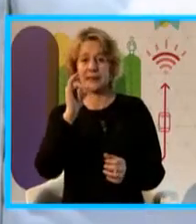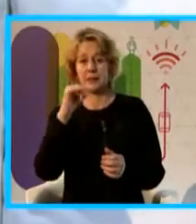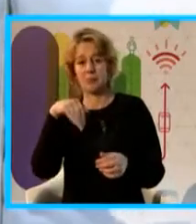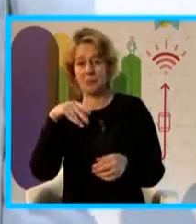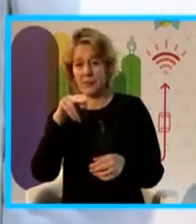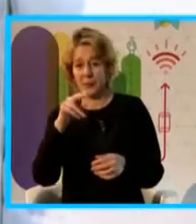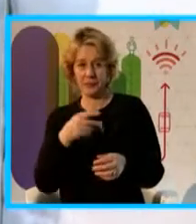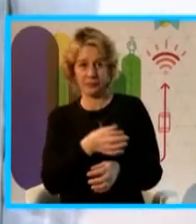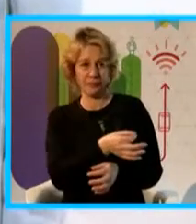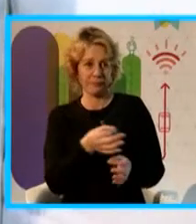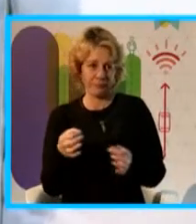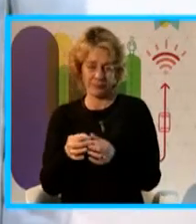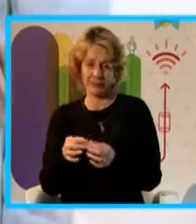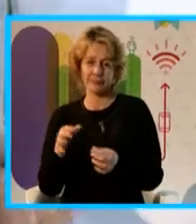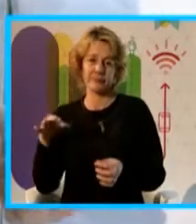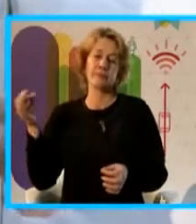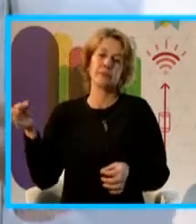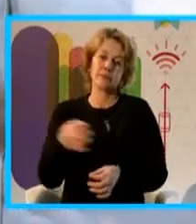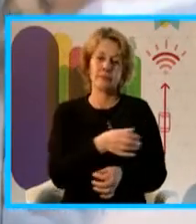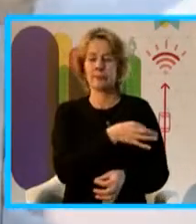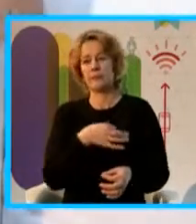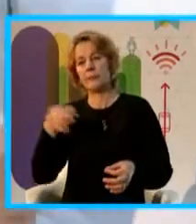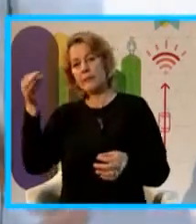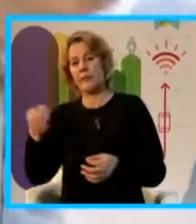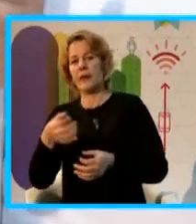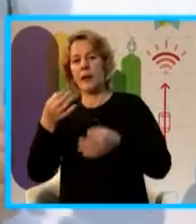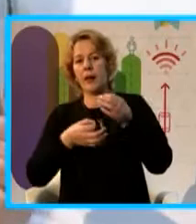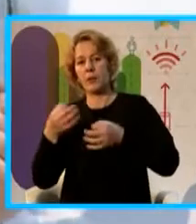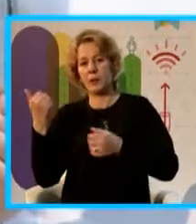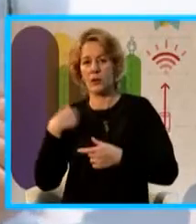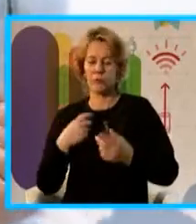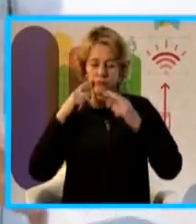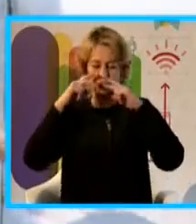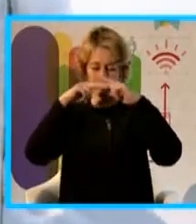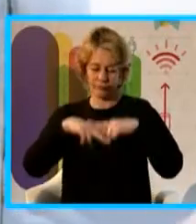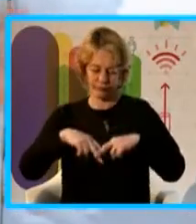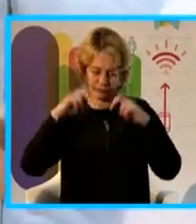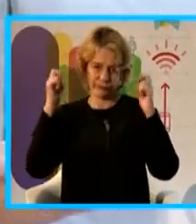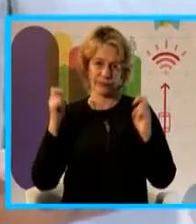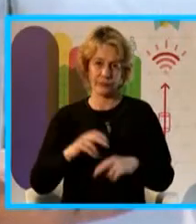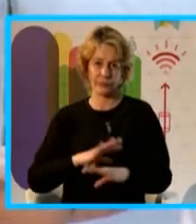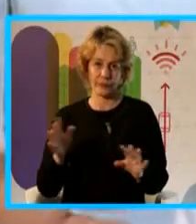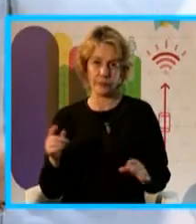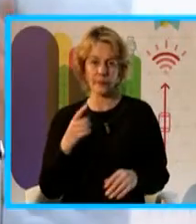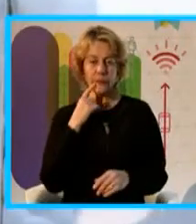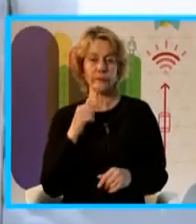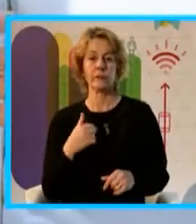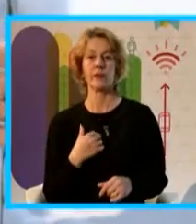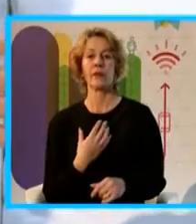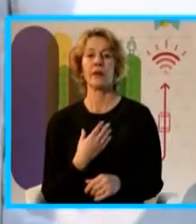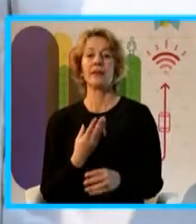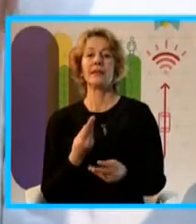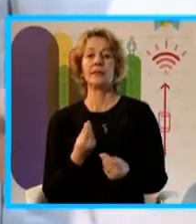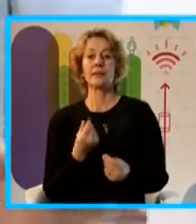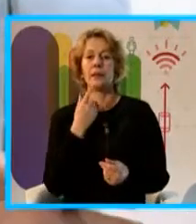la otra tarjeta SIM traíamos al laboratorio y ahí bajábamos los datos y analizábamos. La sensación, miren, era como tener